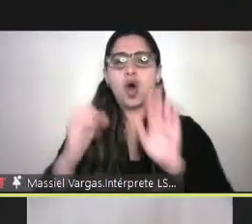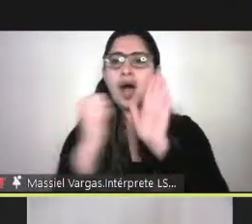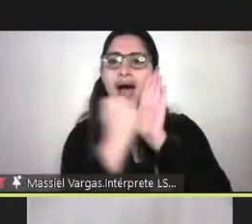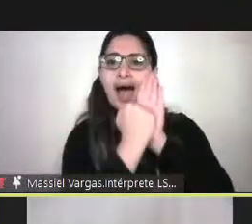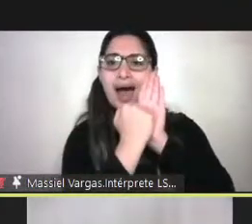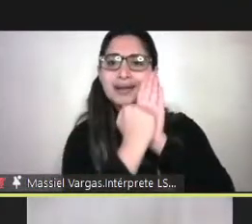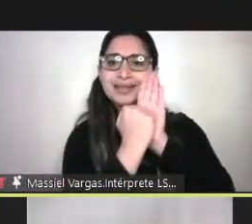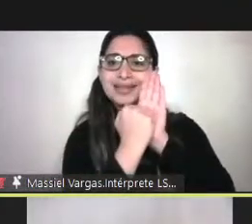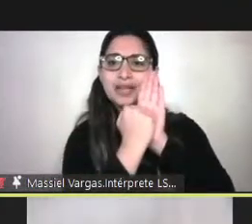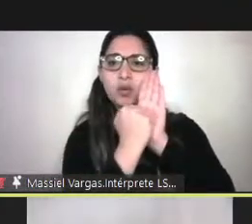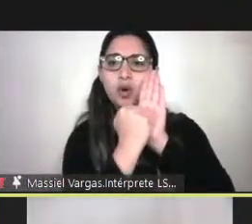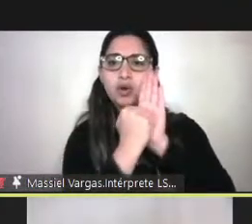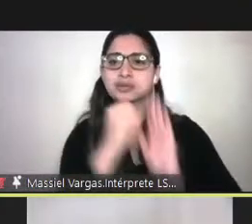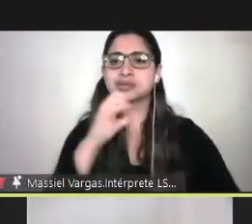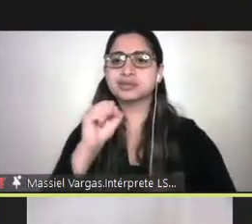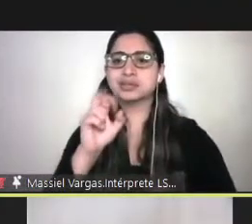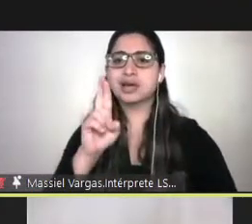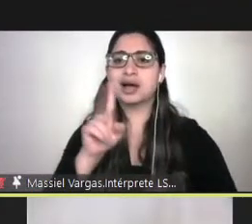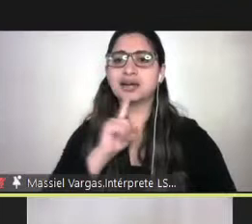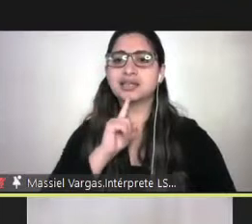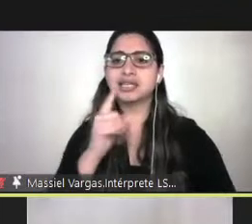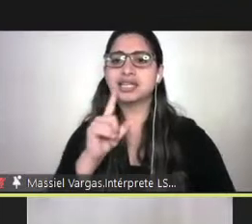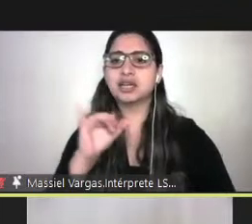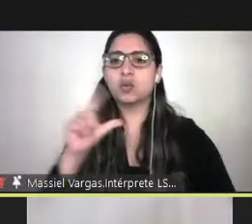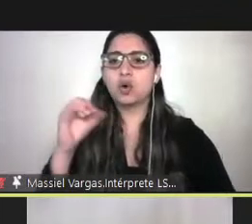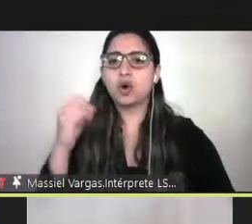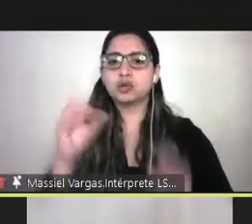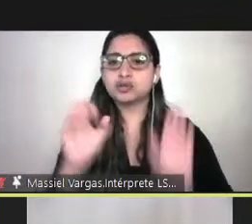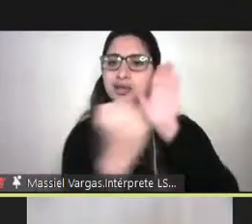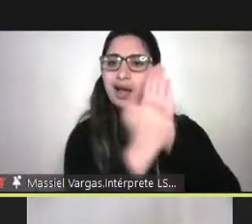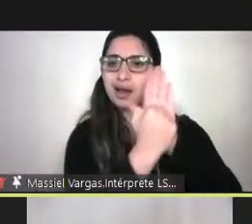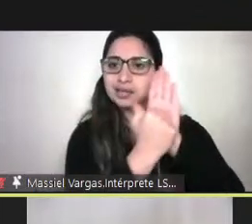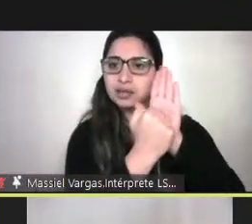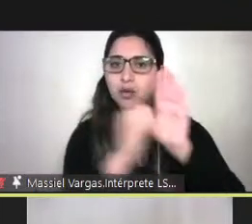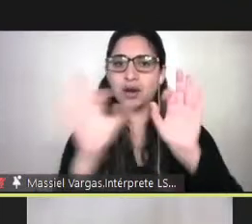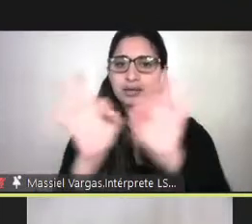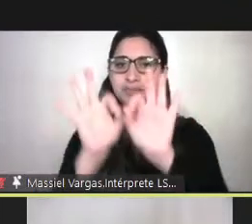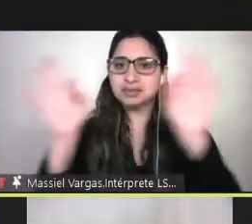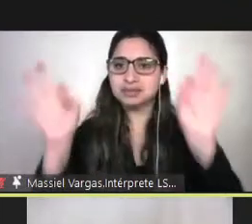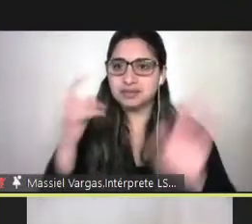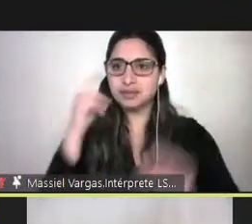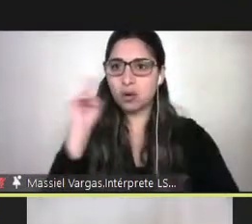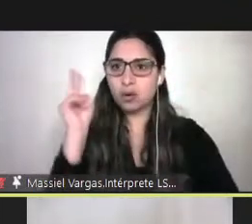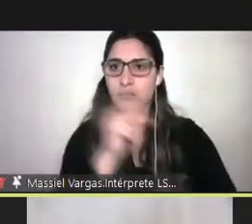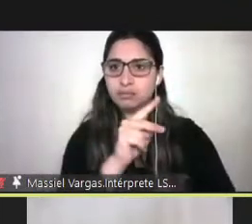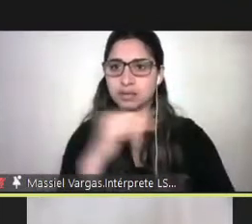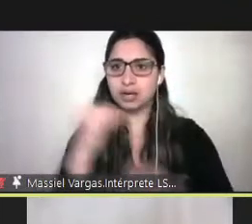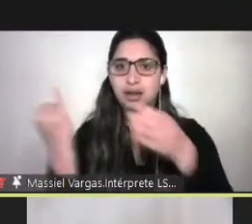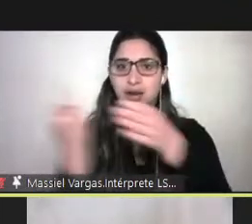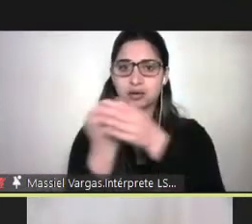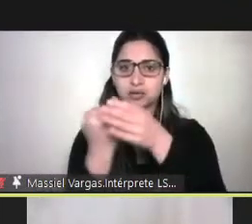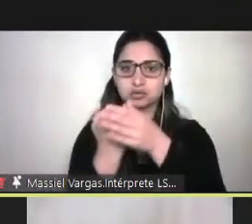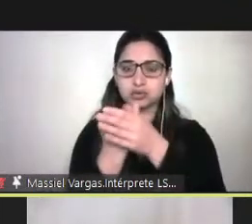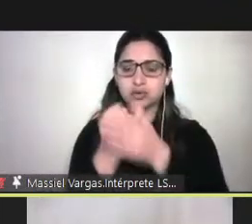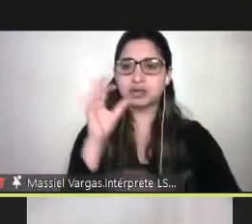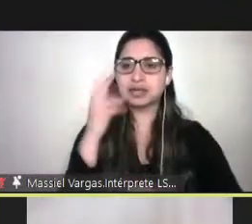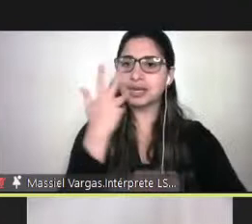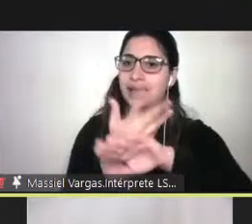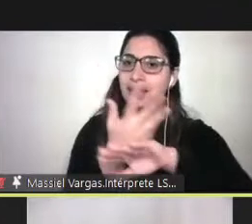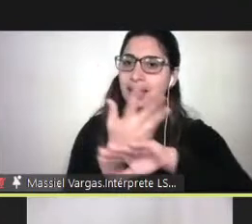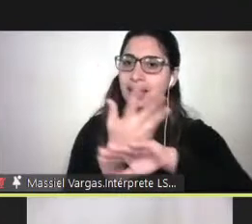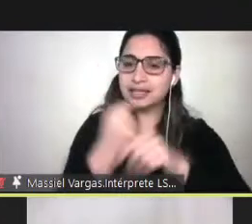tener especial relevancia a la hora de mirar el trabajo y la inclusión por ejemplo que existe una